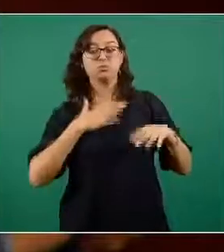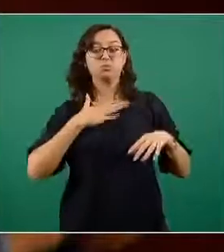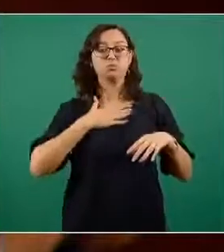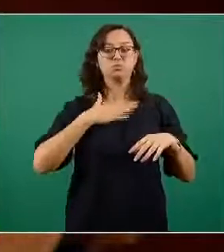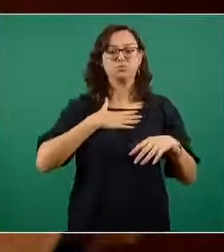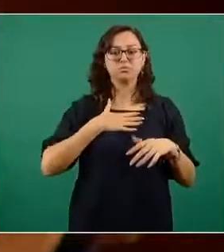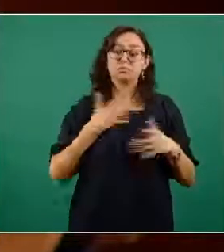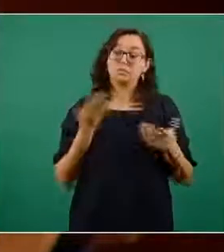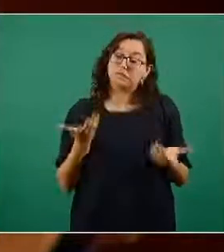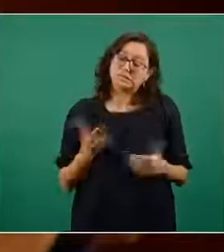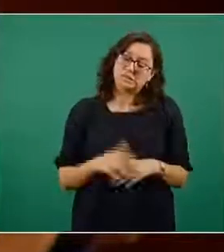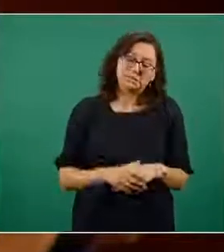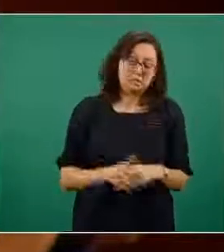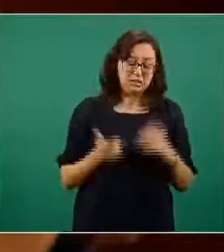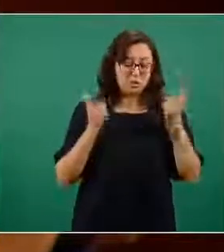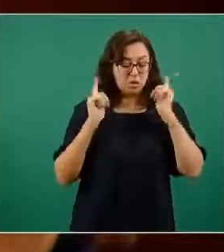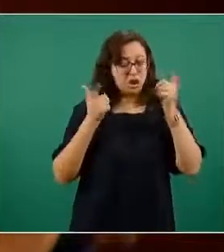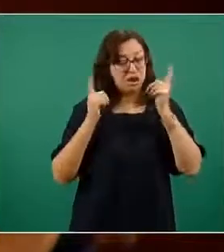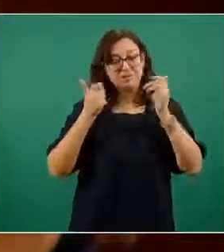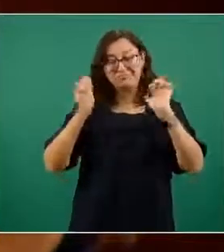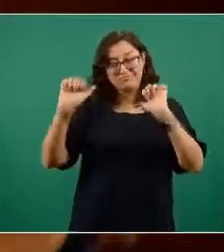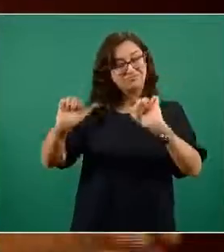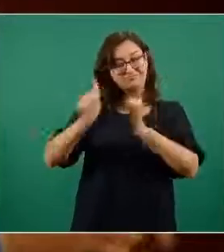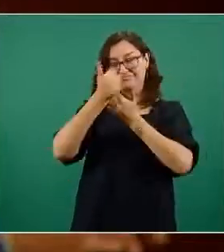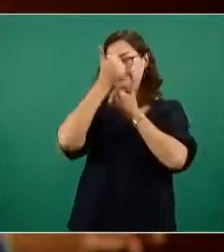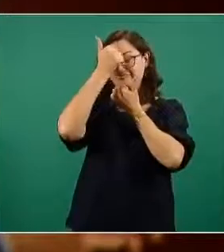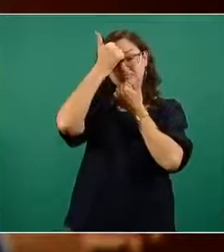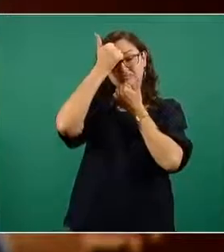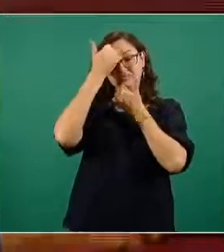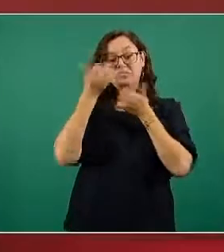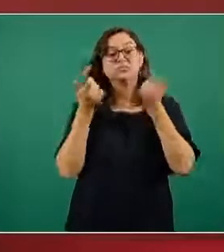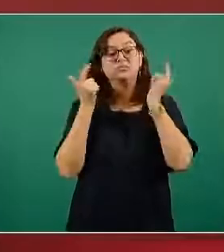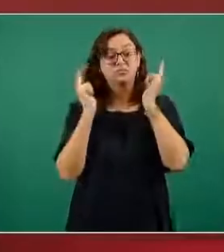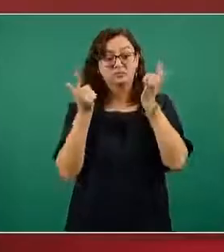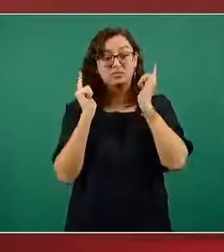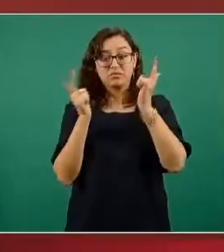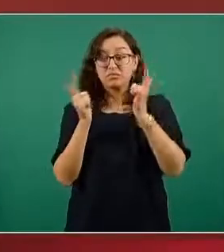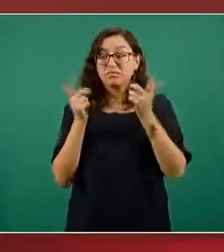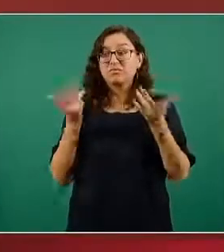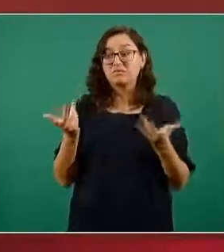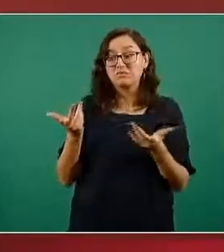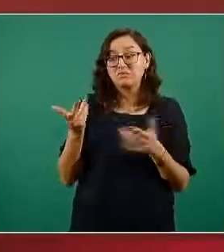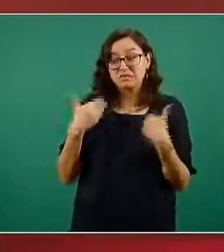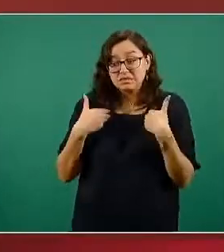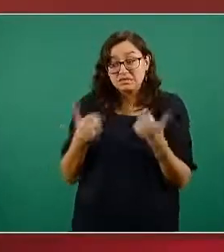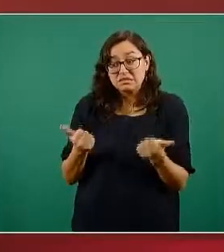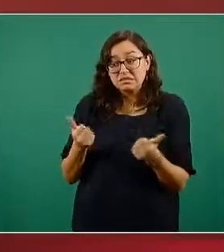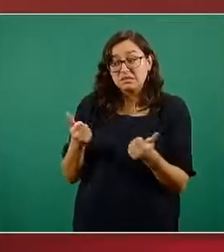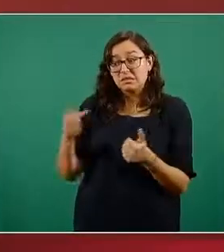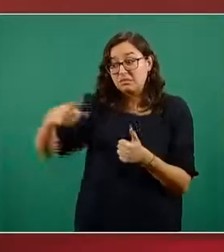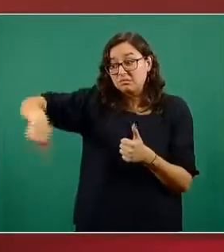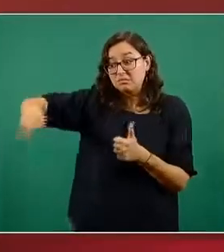sociedad ojalá que recapaciten un poco ojalá que sepan que pueden causarle un daño muy grande muy muy grande